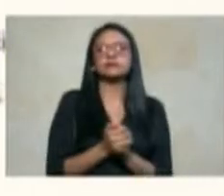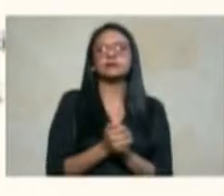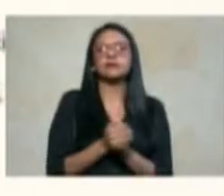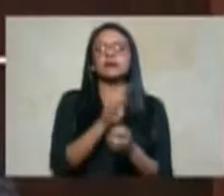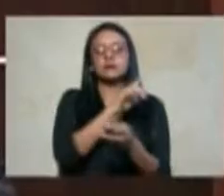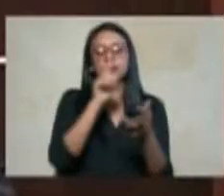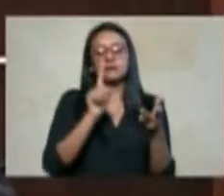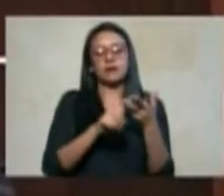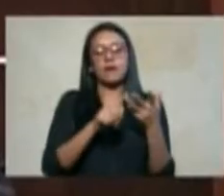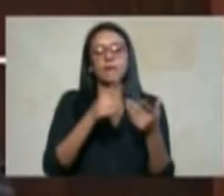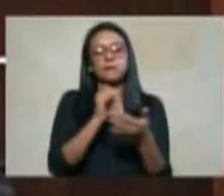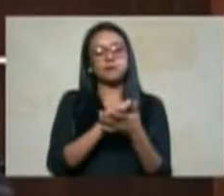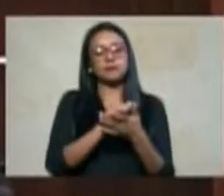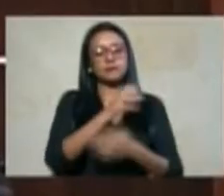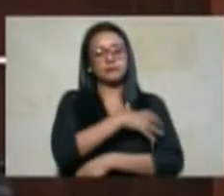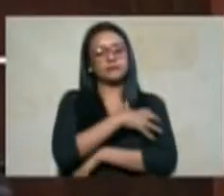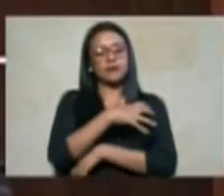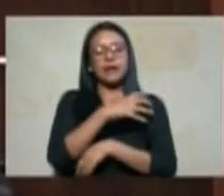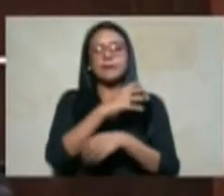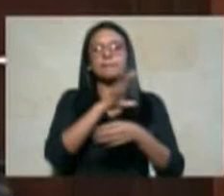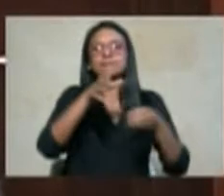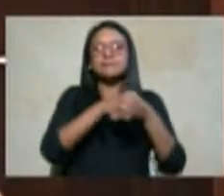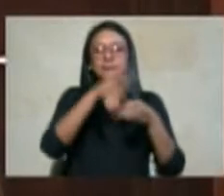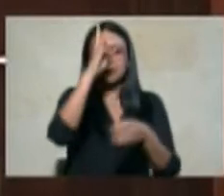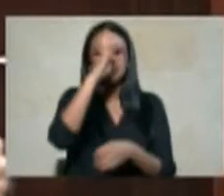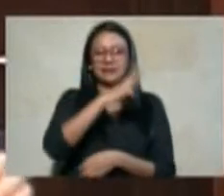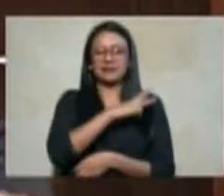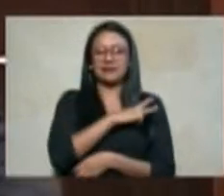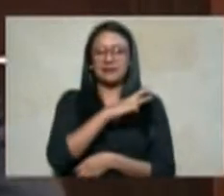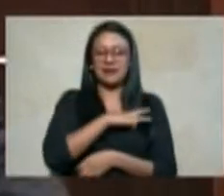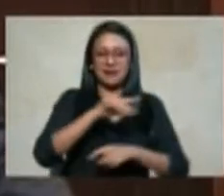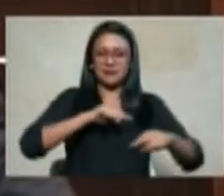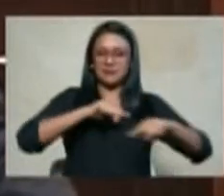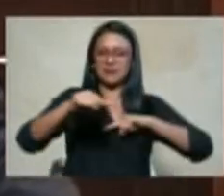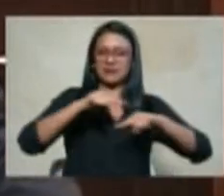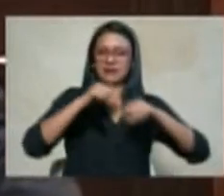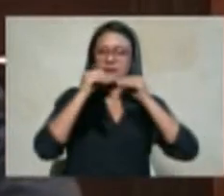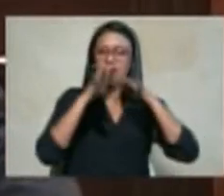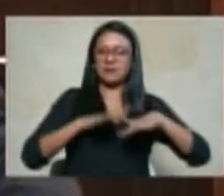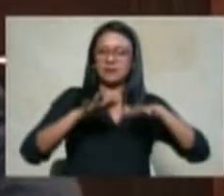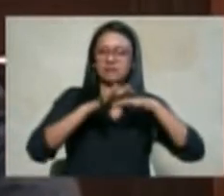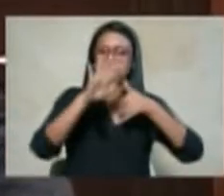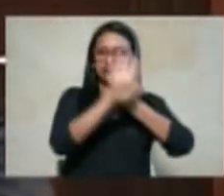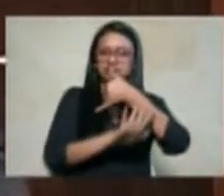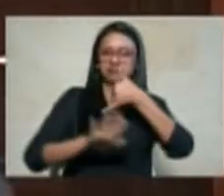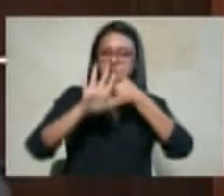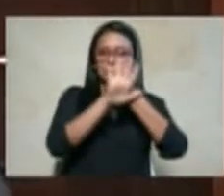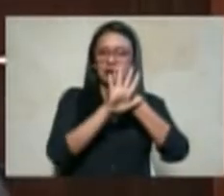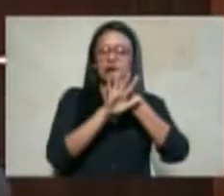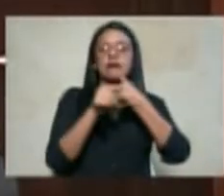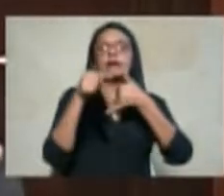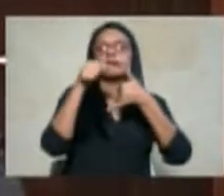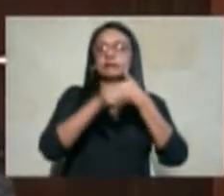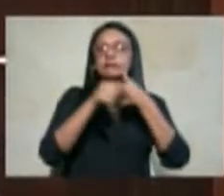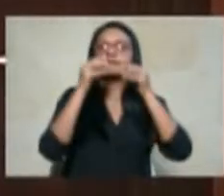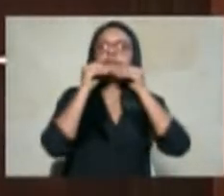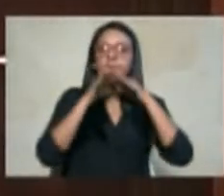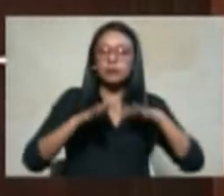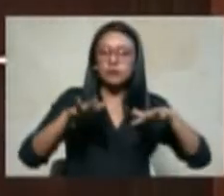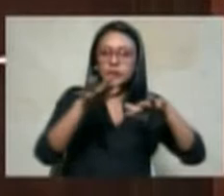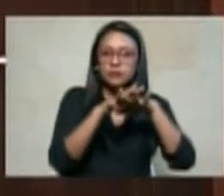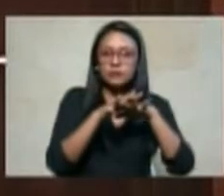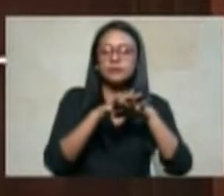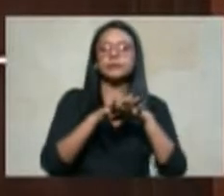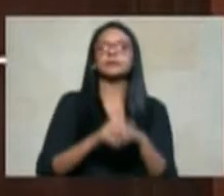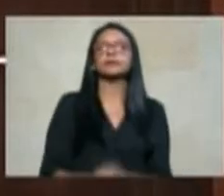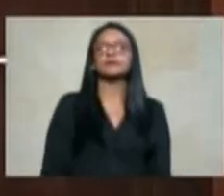militares garantistas del orden público en el territorio nacional hay una etapa de publicidad desde el mismo momento